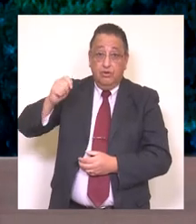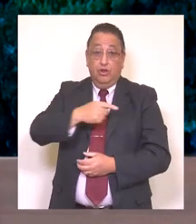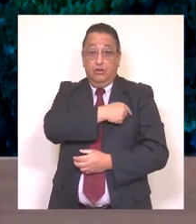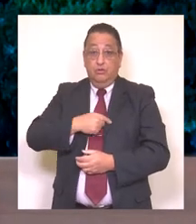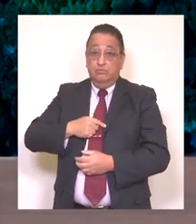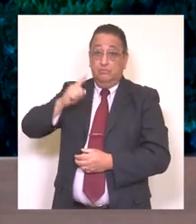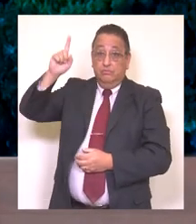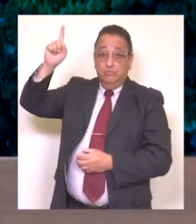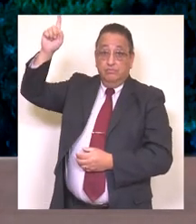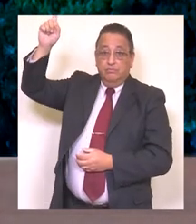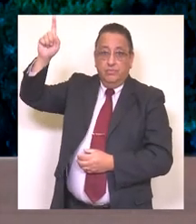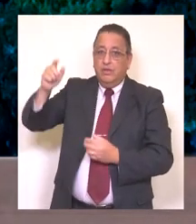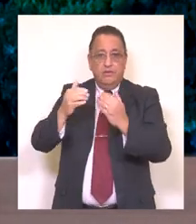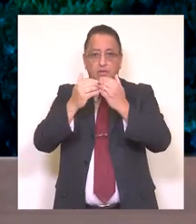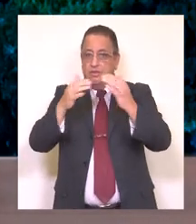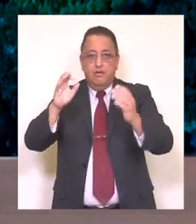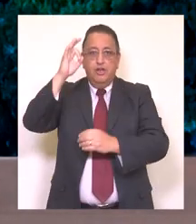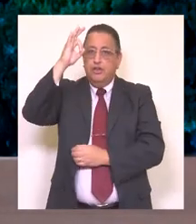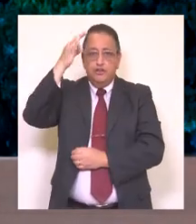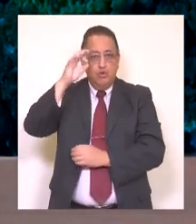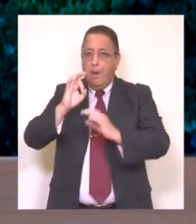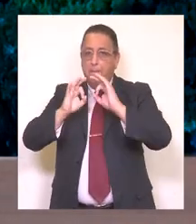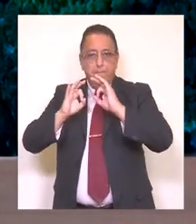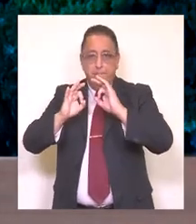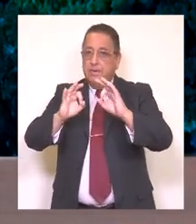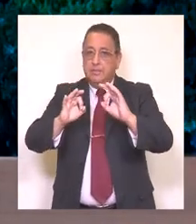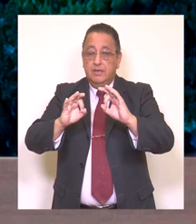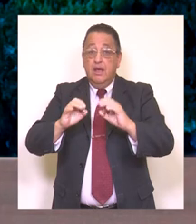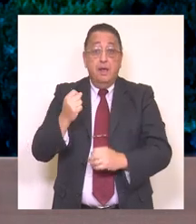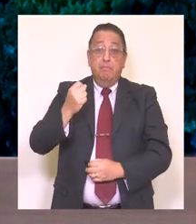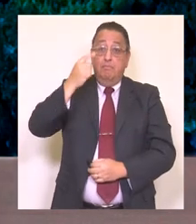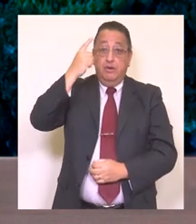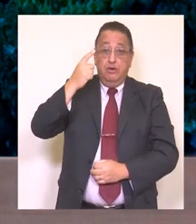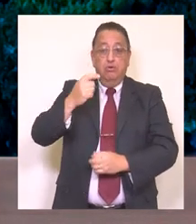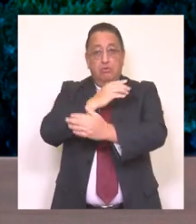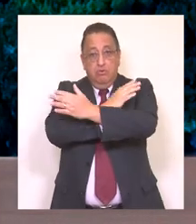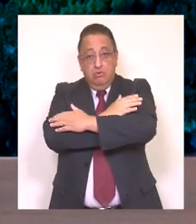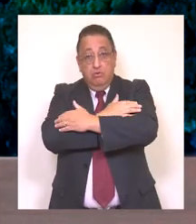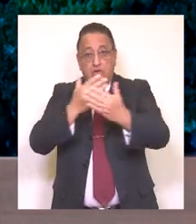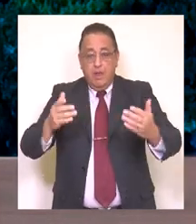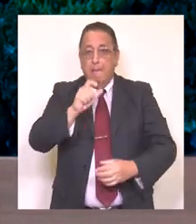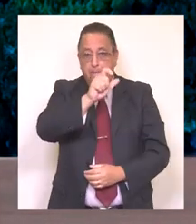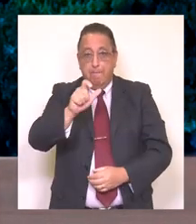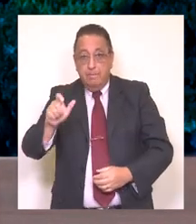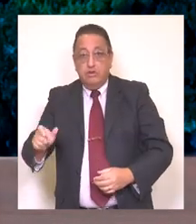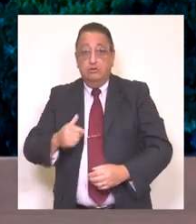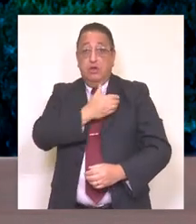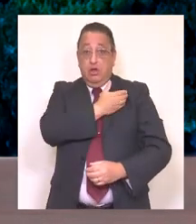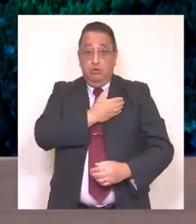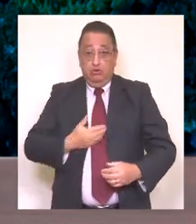En el nombre de Dios, se abre esta sesión de carácter extraordinario. Quiero partir saludando a las autoridades